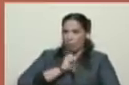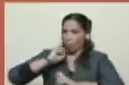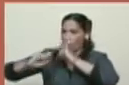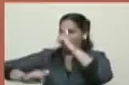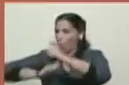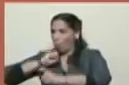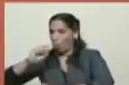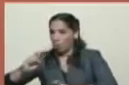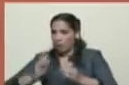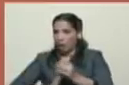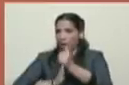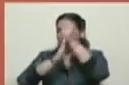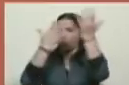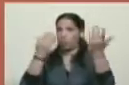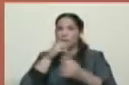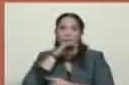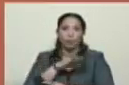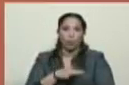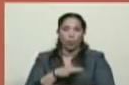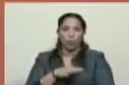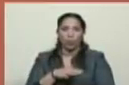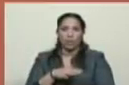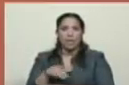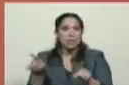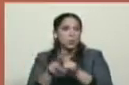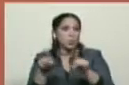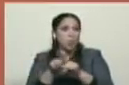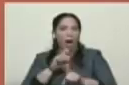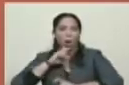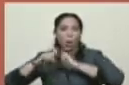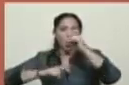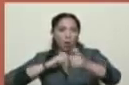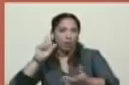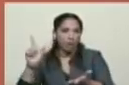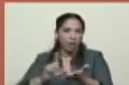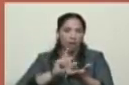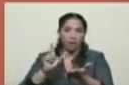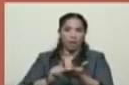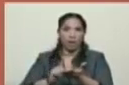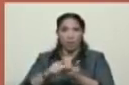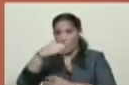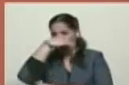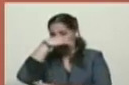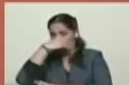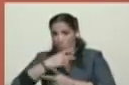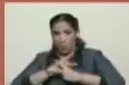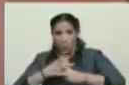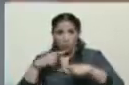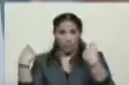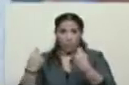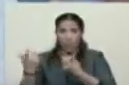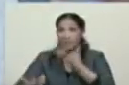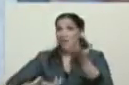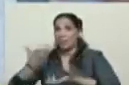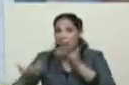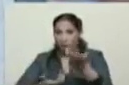a los héroes, casi tanto como odian a los libros. Los terroristas de voluntad popular ayer quemaron